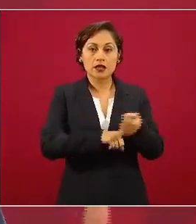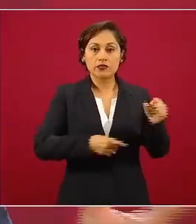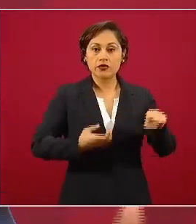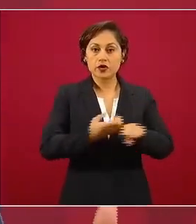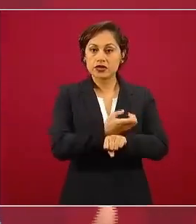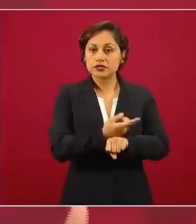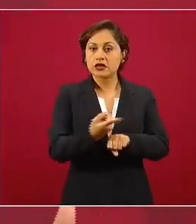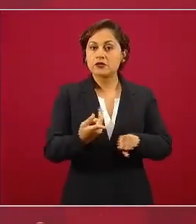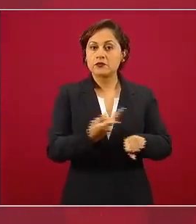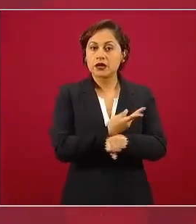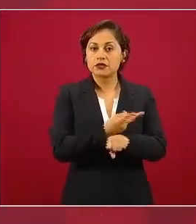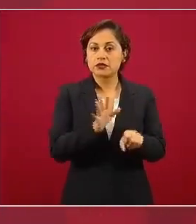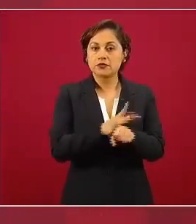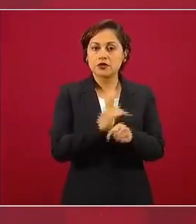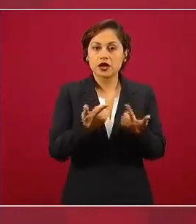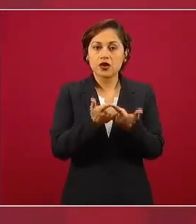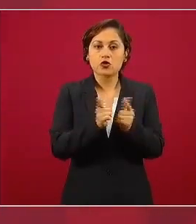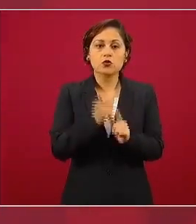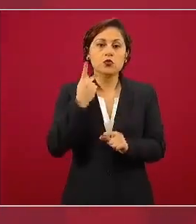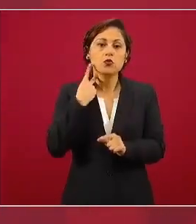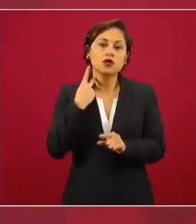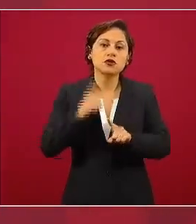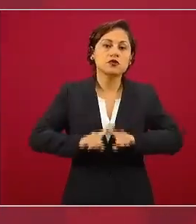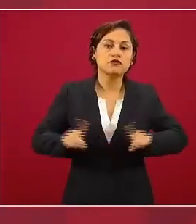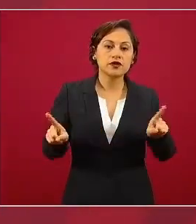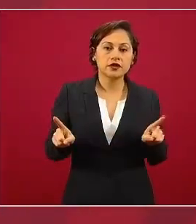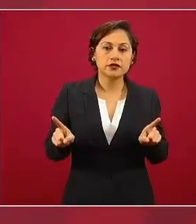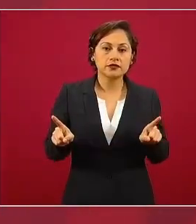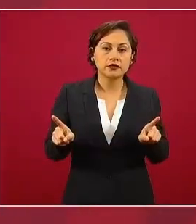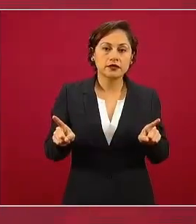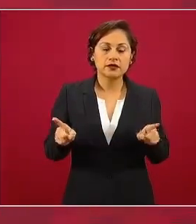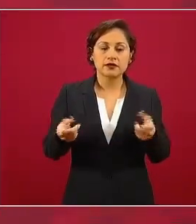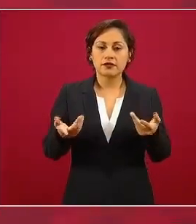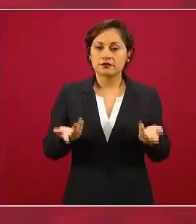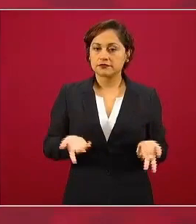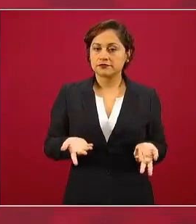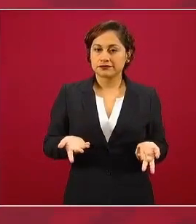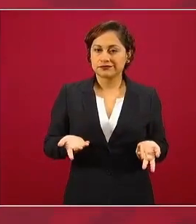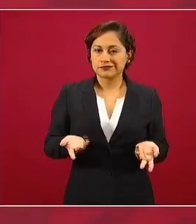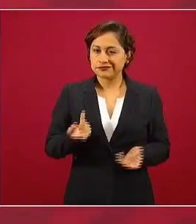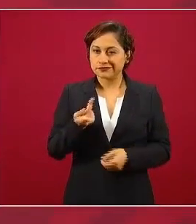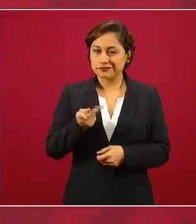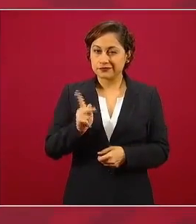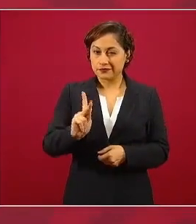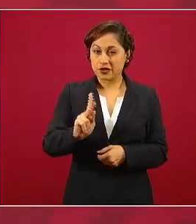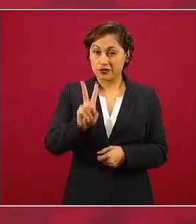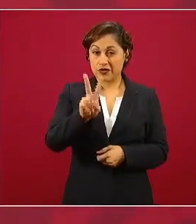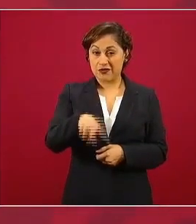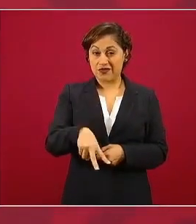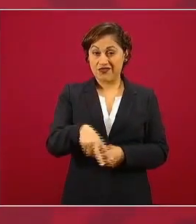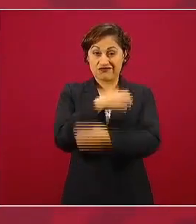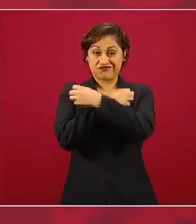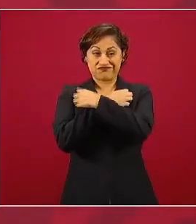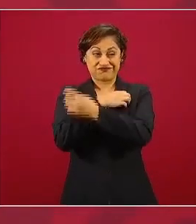partidista, nada más que eso es de mal gusto,